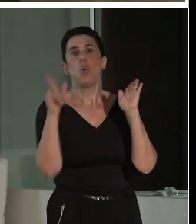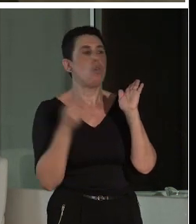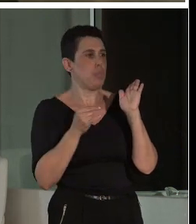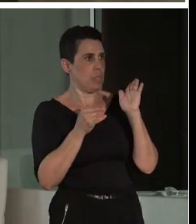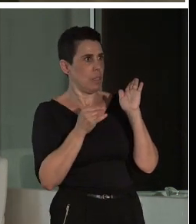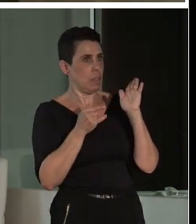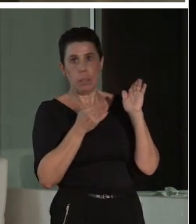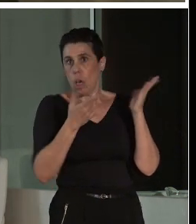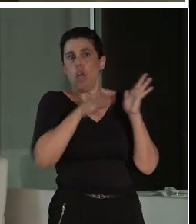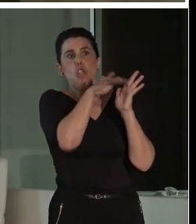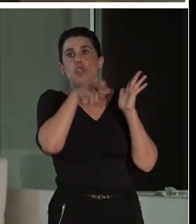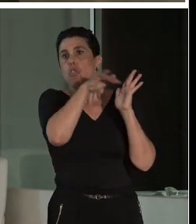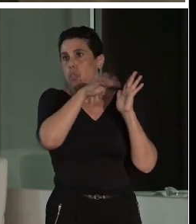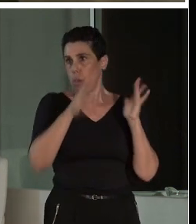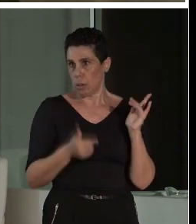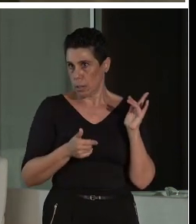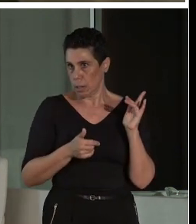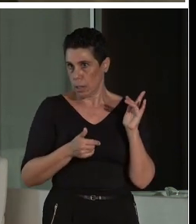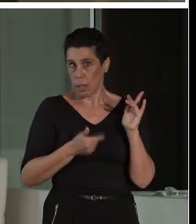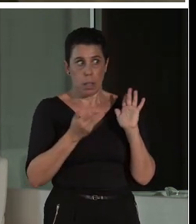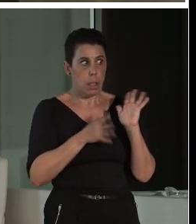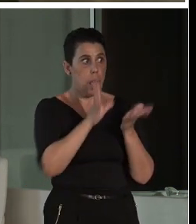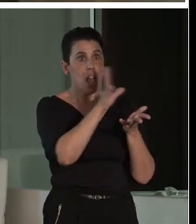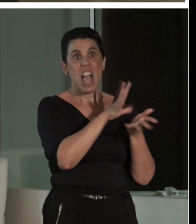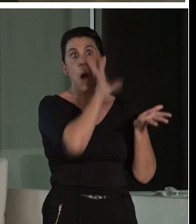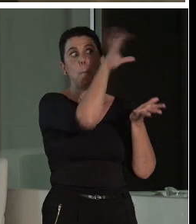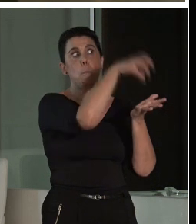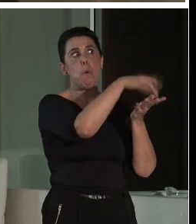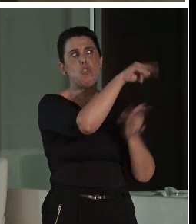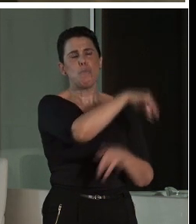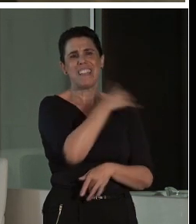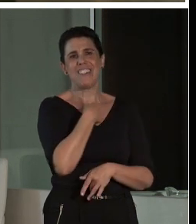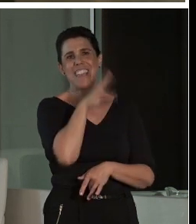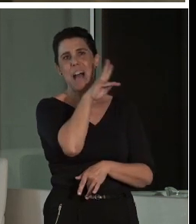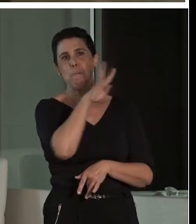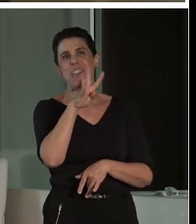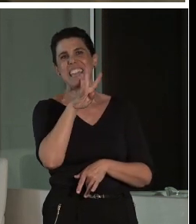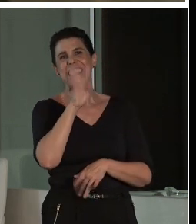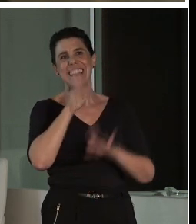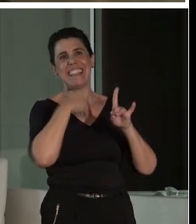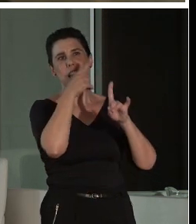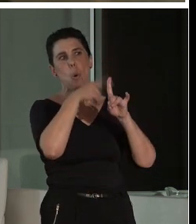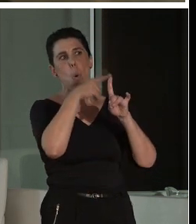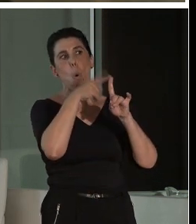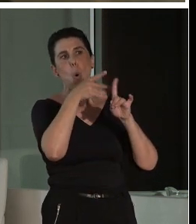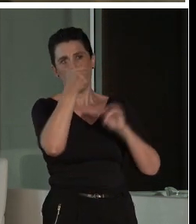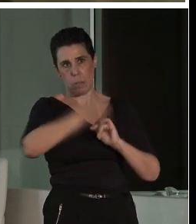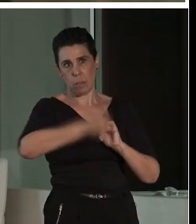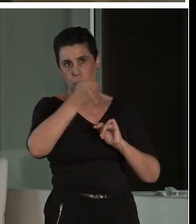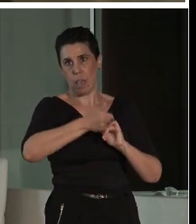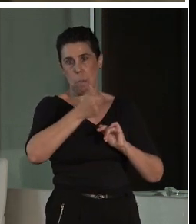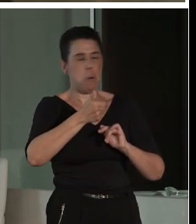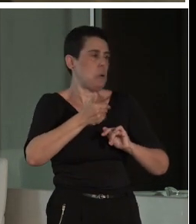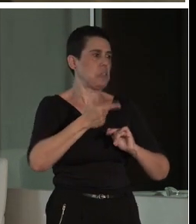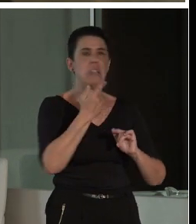Un monumento que este año ha tenido 23 usos mayores. No estoy hablando de menores, no estoy hablando de reportajes